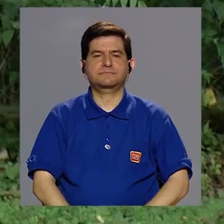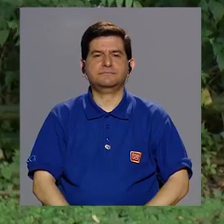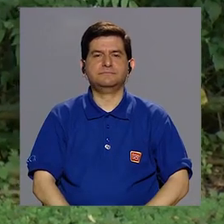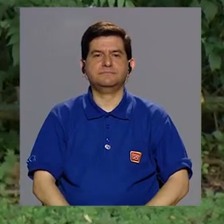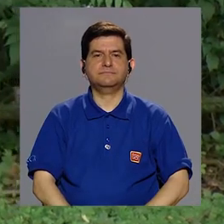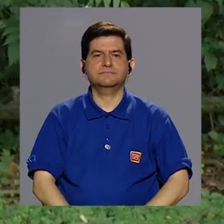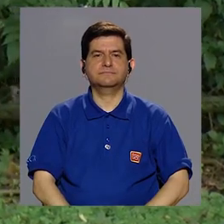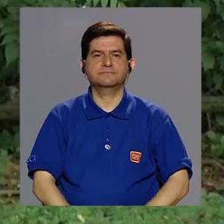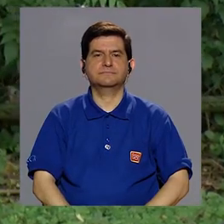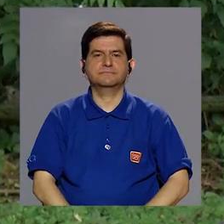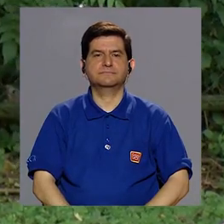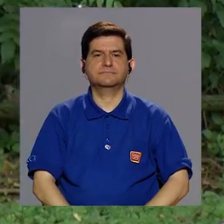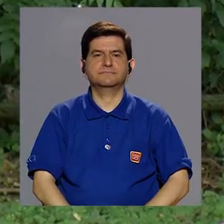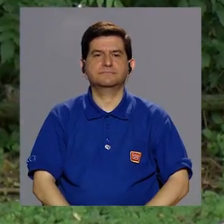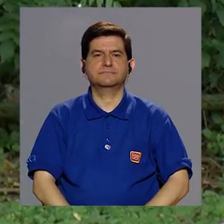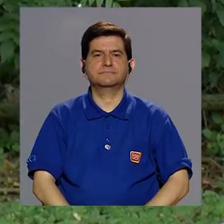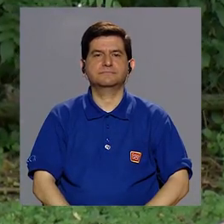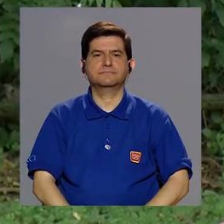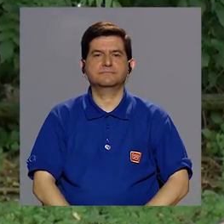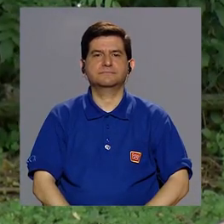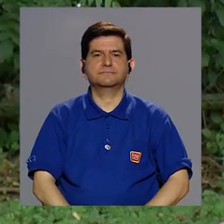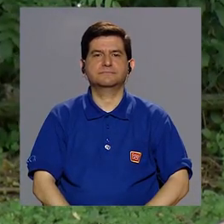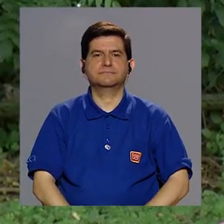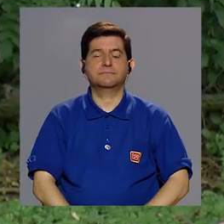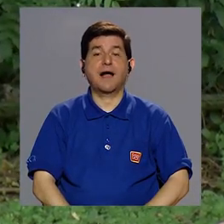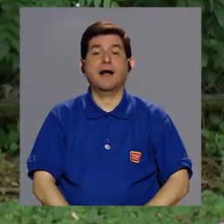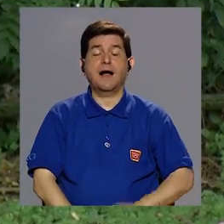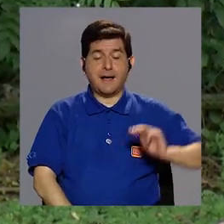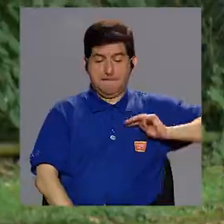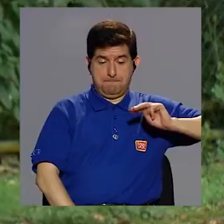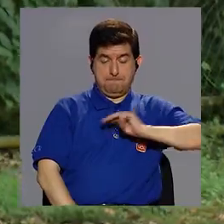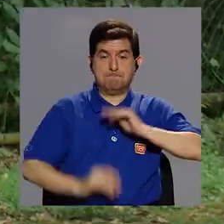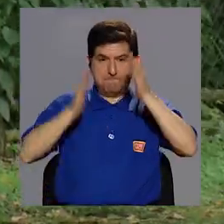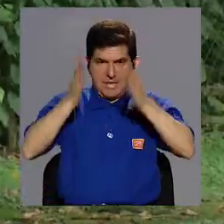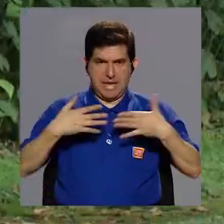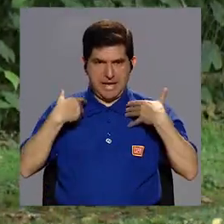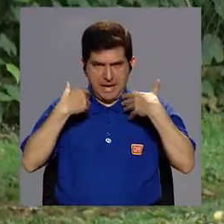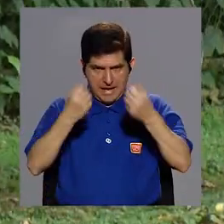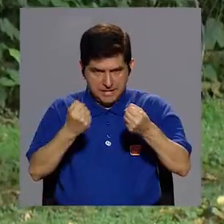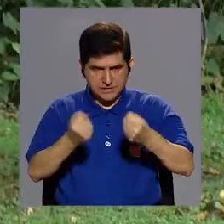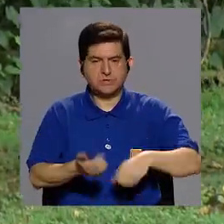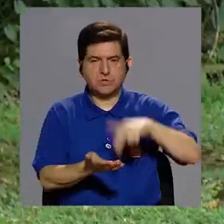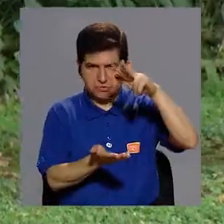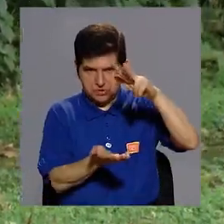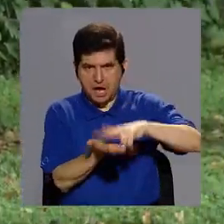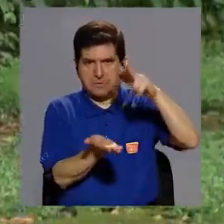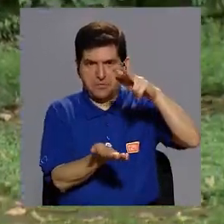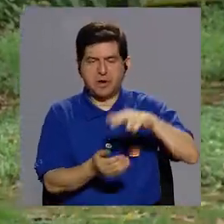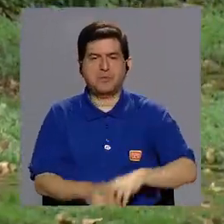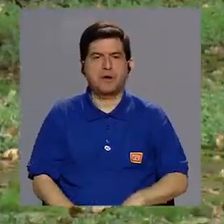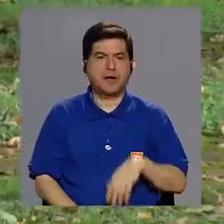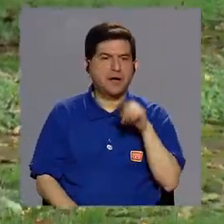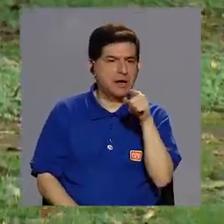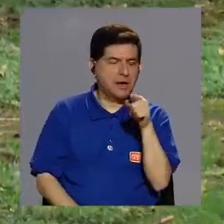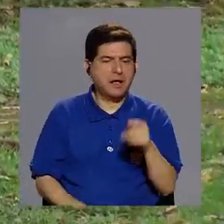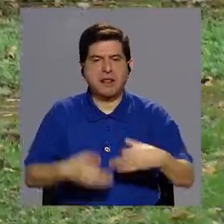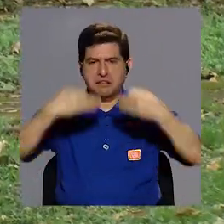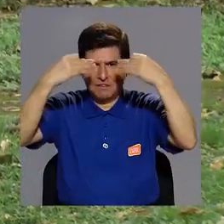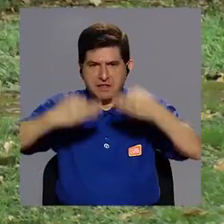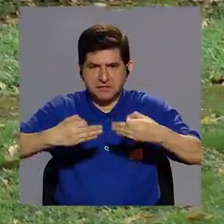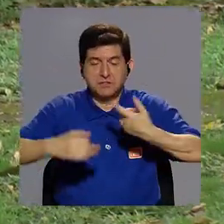cuando los ministros de salud dan su aprobación para ciertas